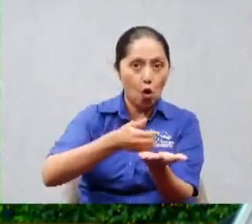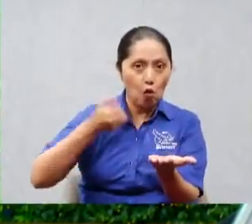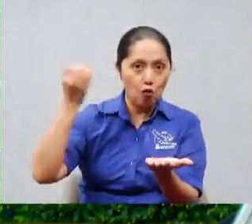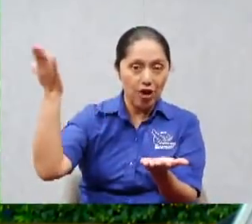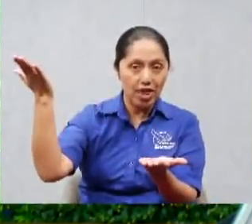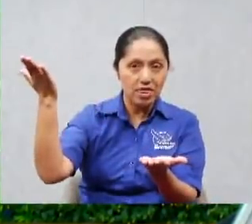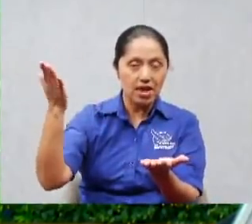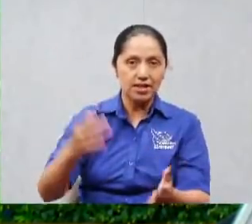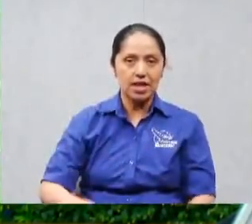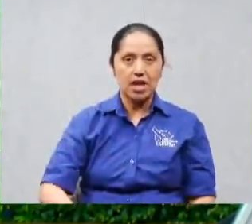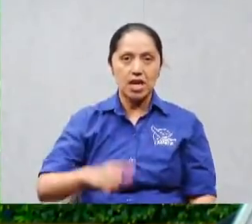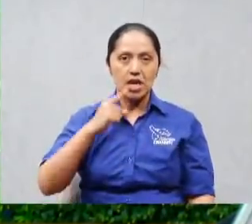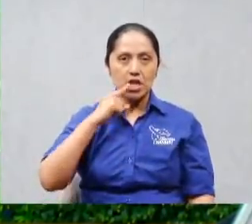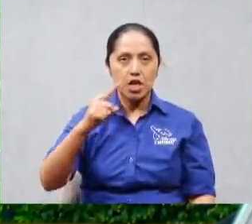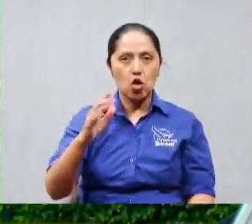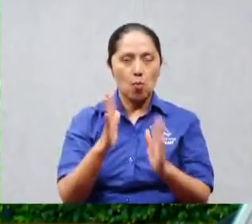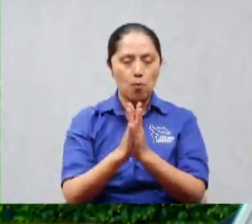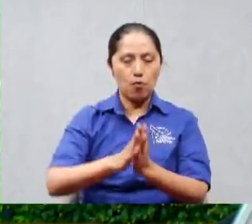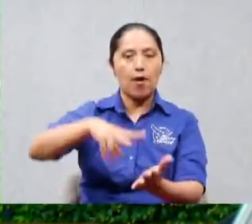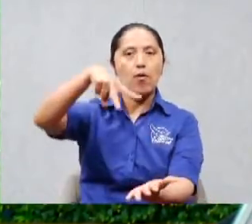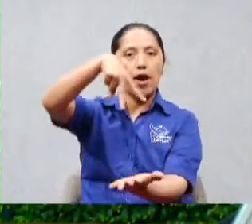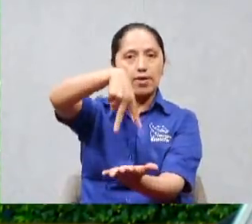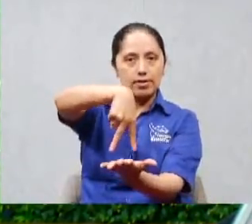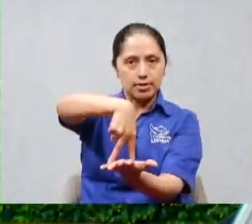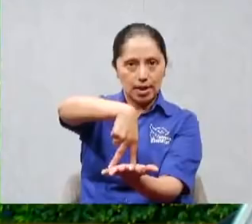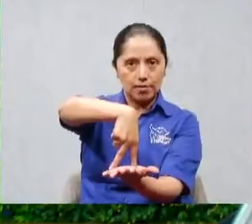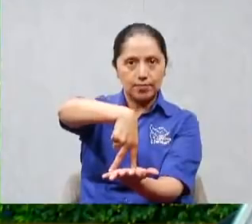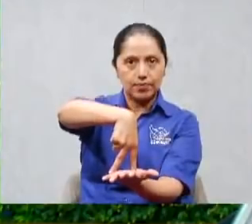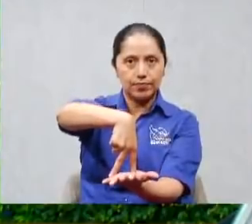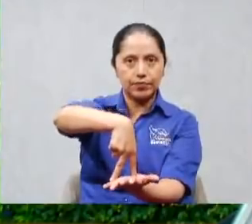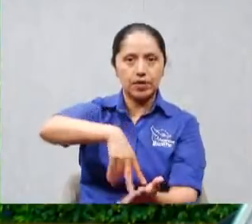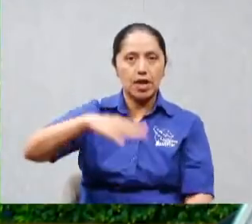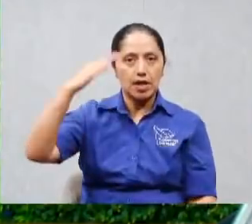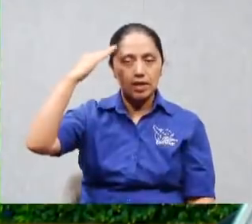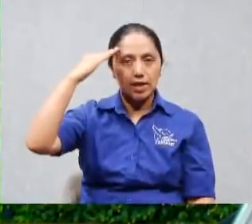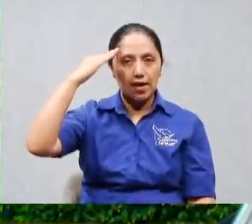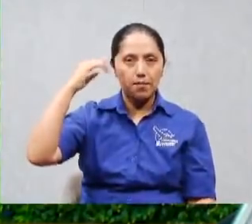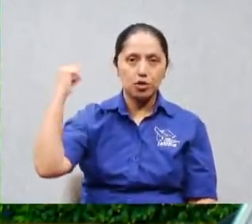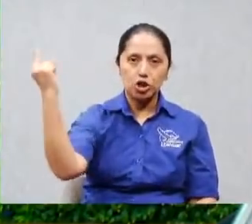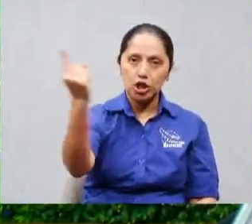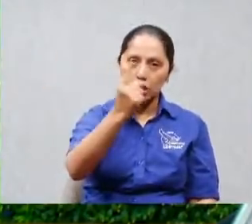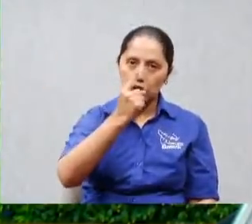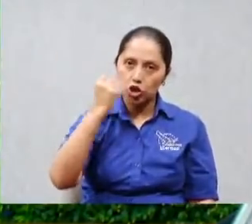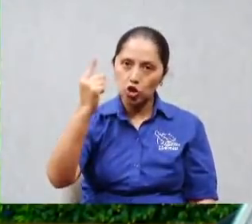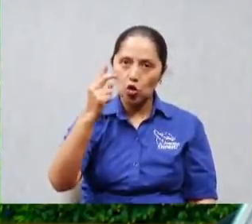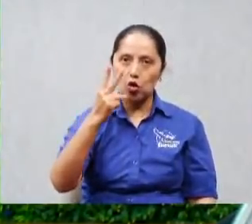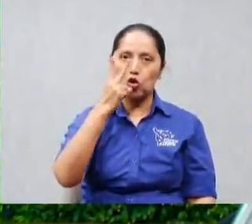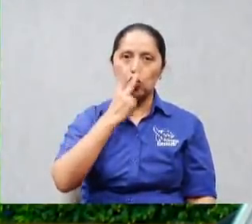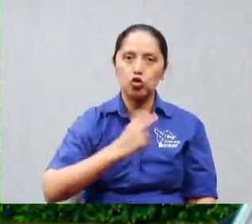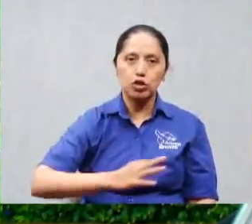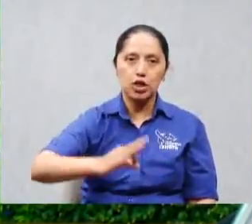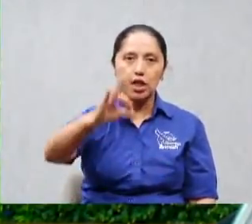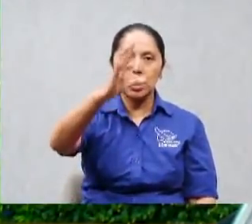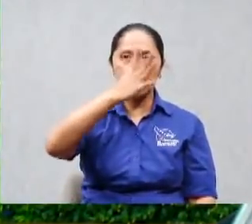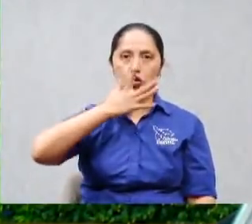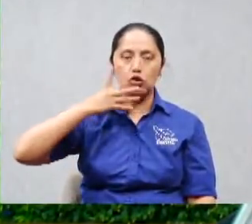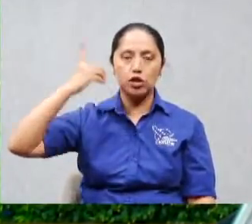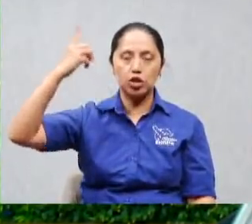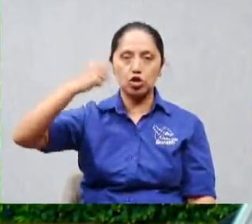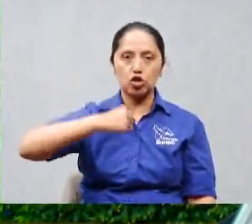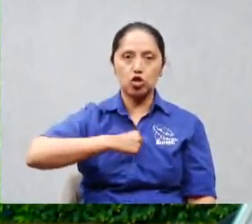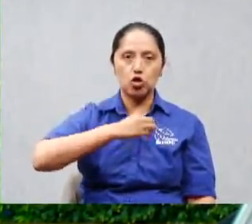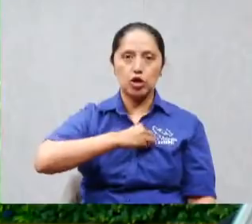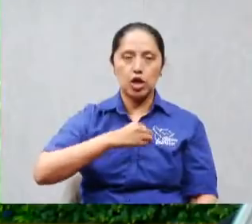entonces dijo hermano vamos a ponernos de pie por favor sabiendo que aquí todos somos hijos de Dios y todos somos obedientes yo quiero hacer un acto